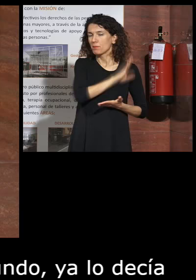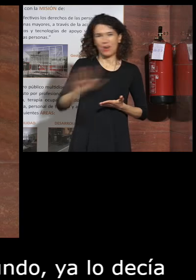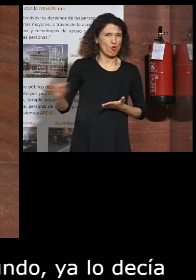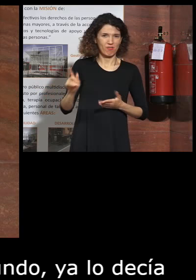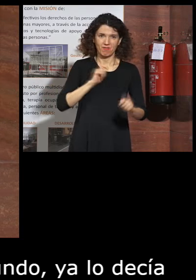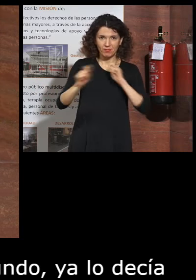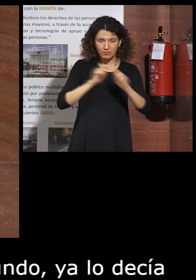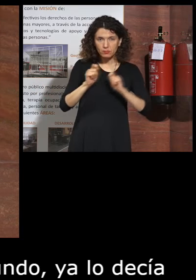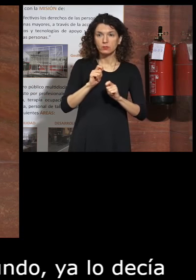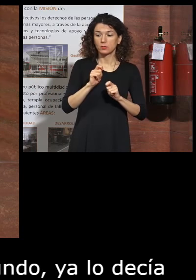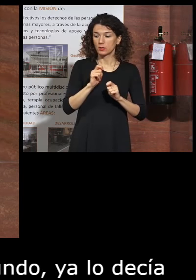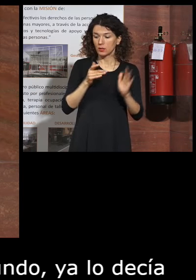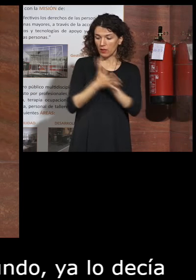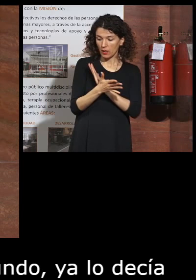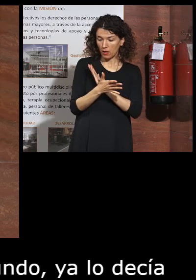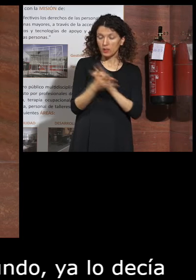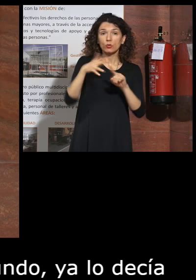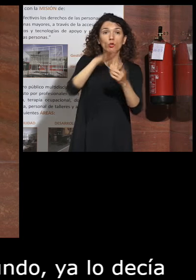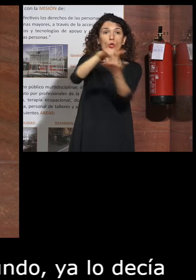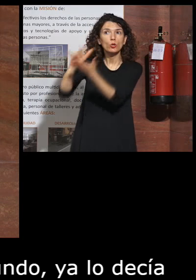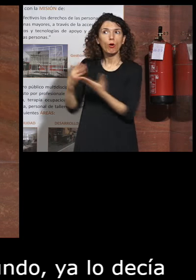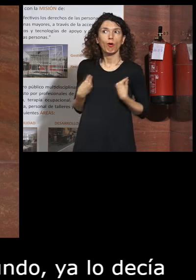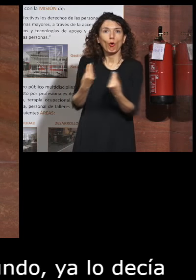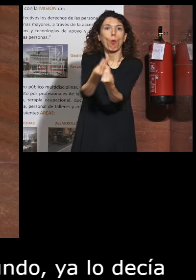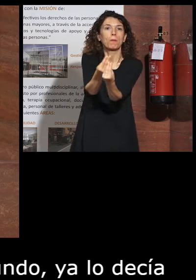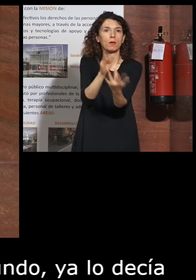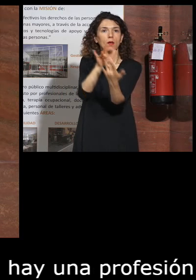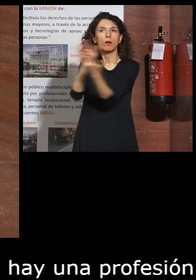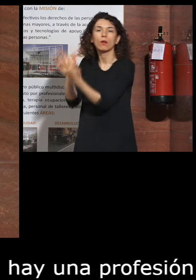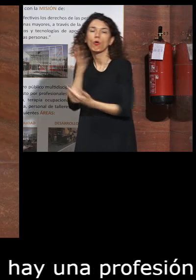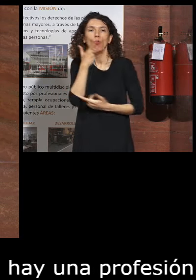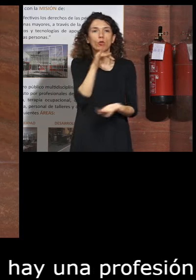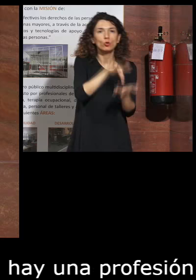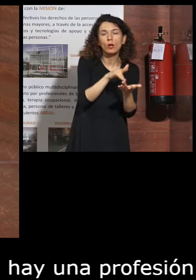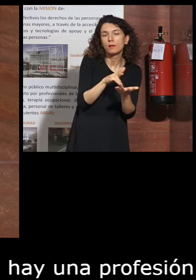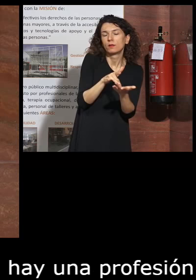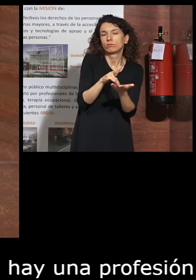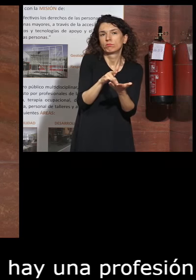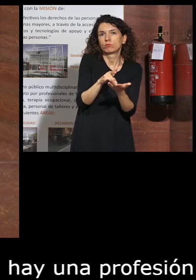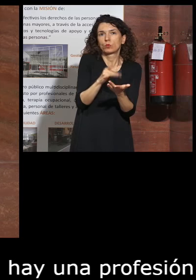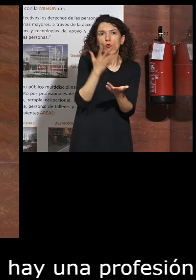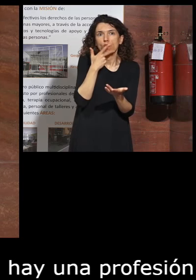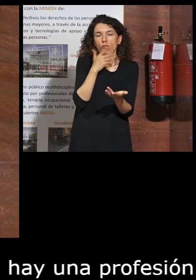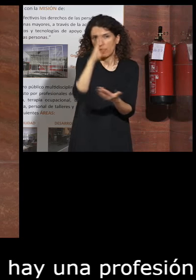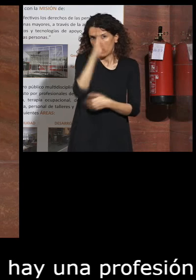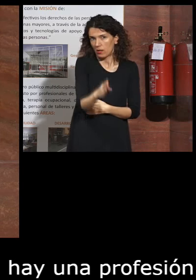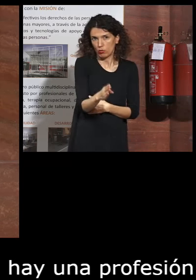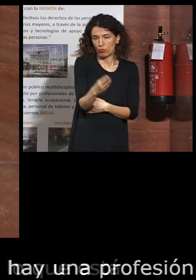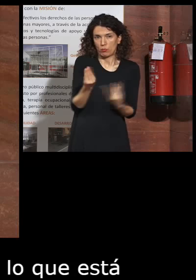con lo que está pasando conocer las cosas que están sucediendo en el momento más oportuno vivir desde